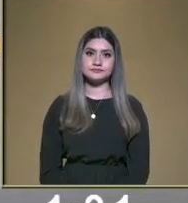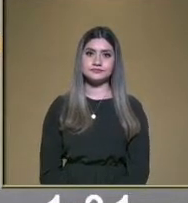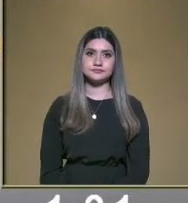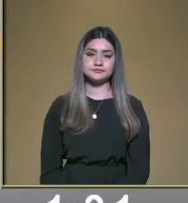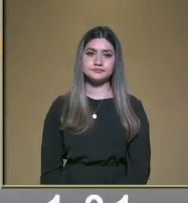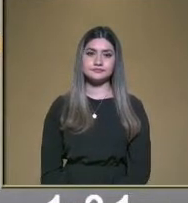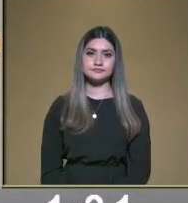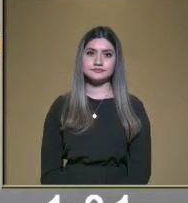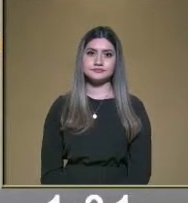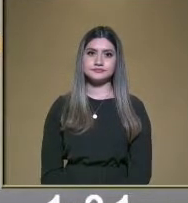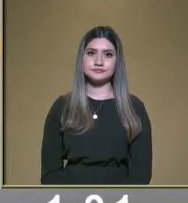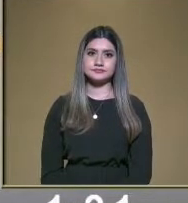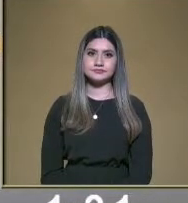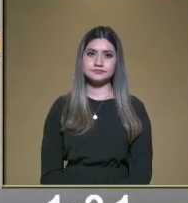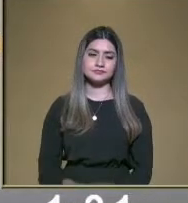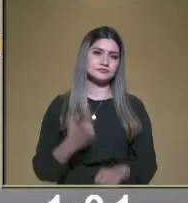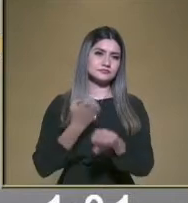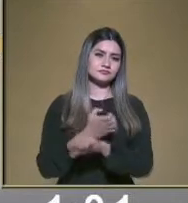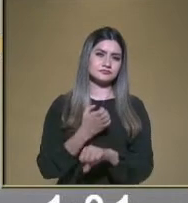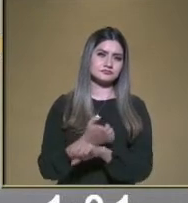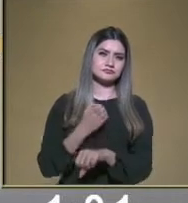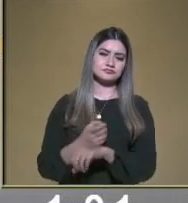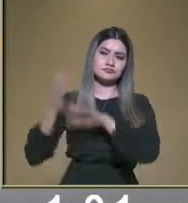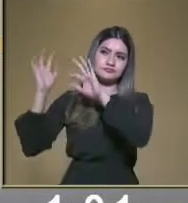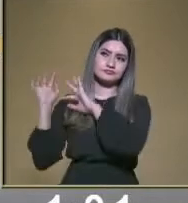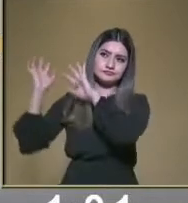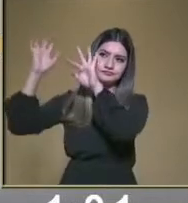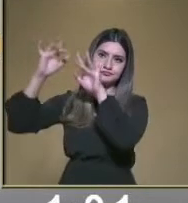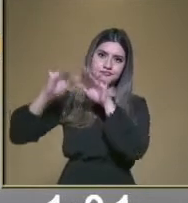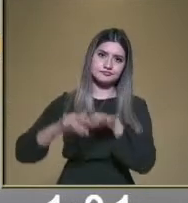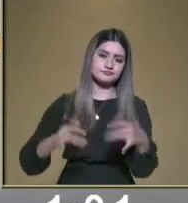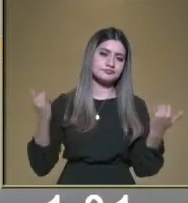esos son los estados. Así es. mencionar? Bueno, voy.